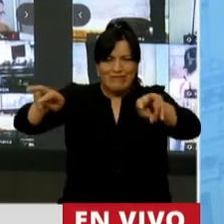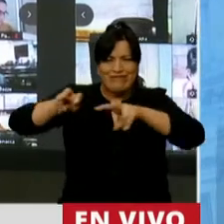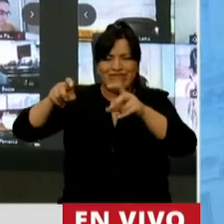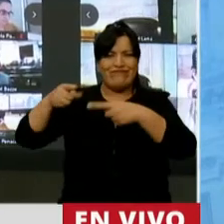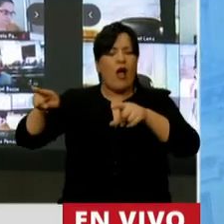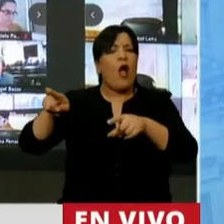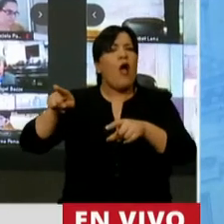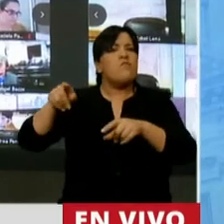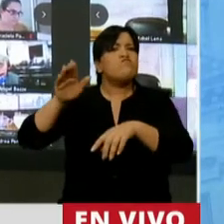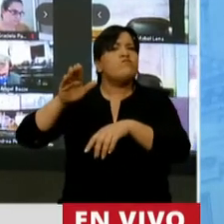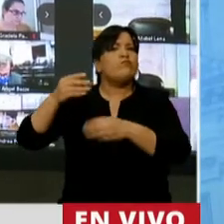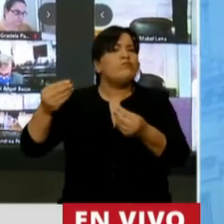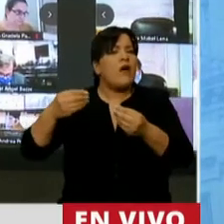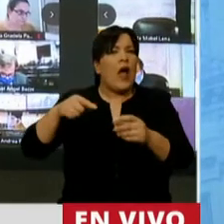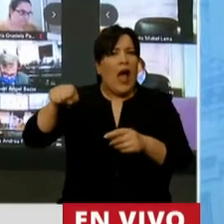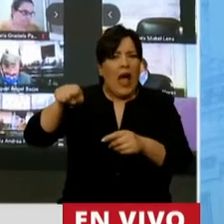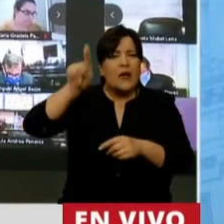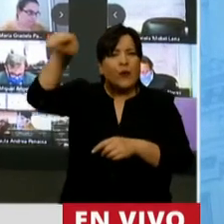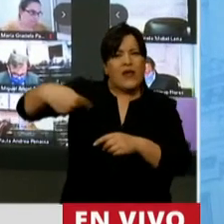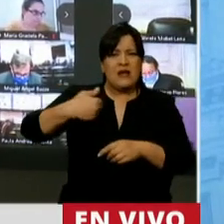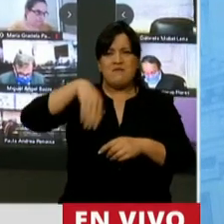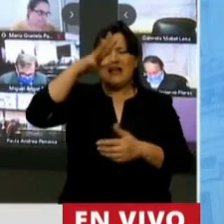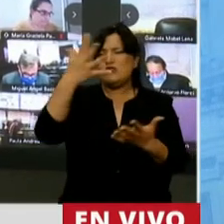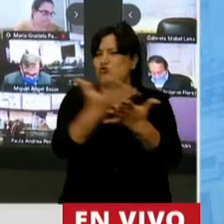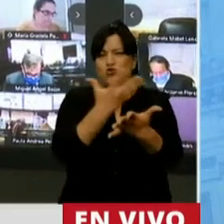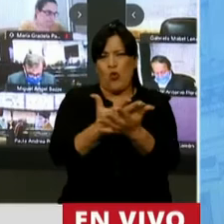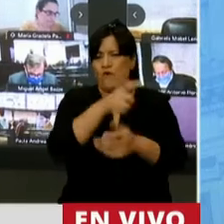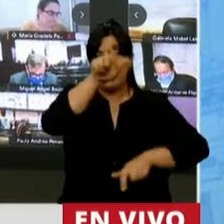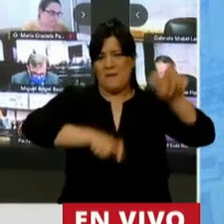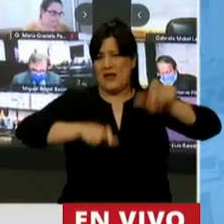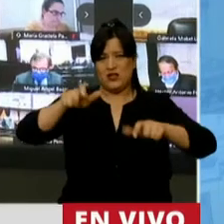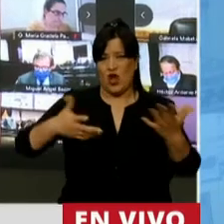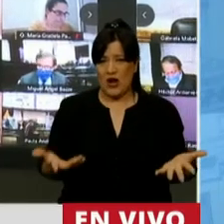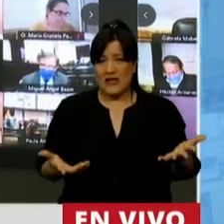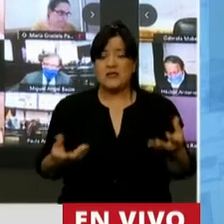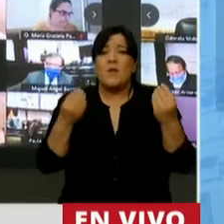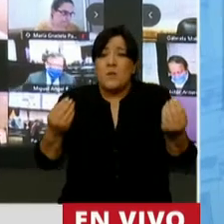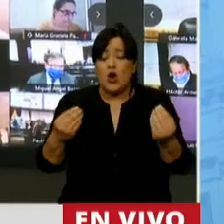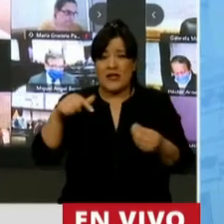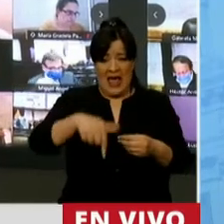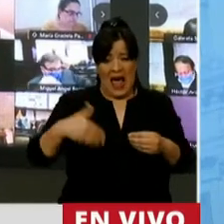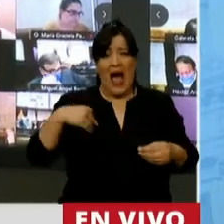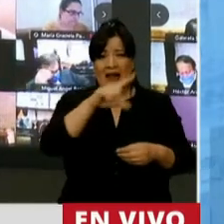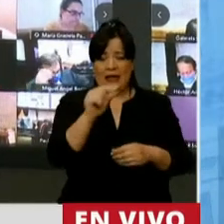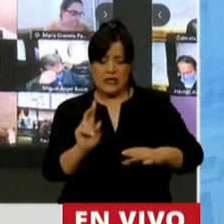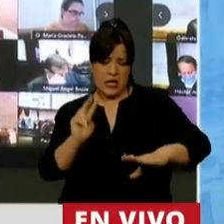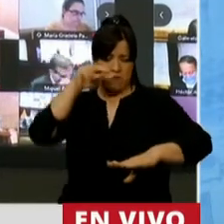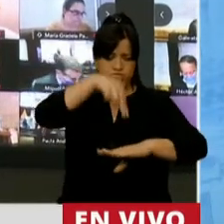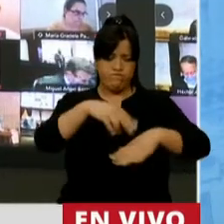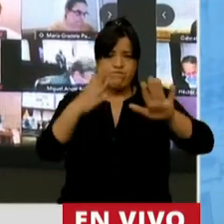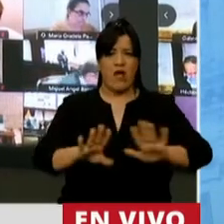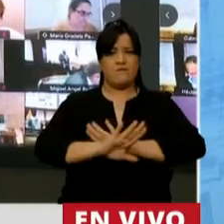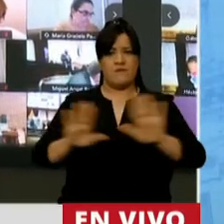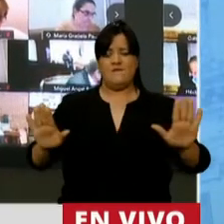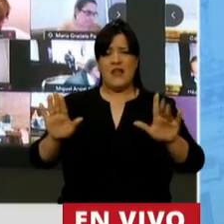de un sufrimiento mayoritario que esta Argentina que se pone de pie no puede tolerar